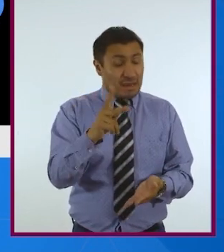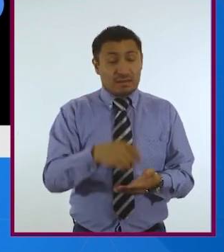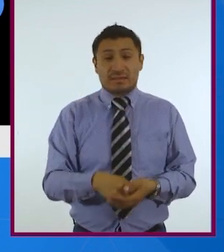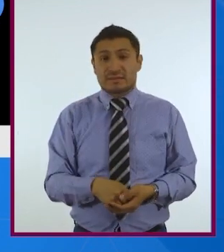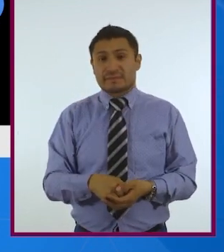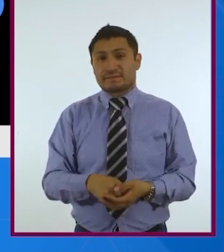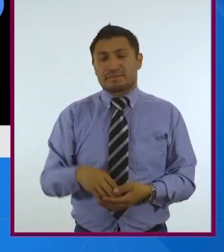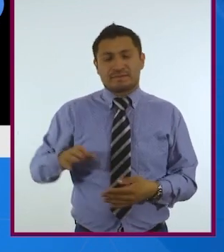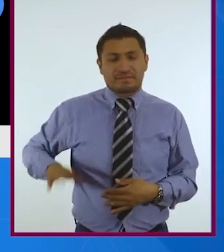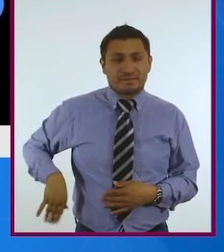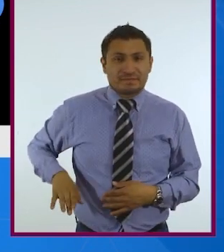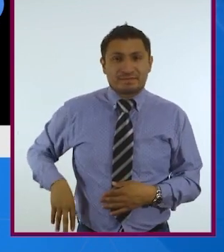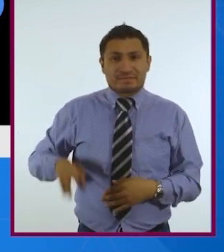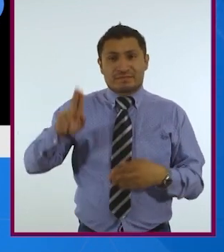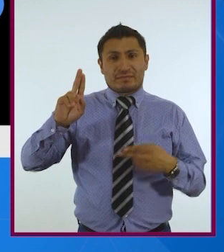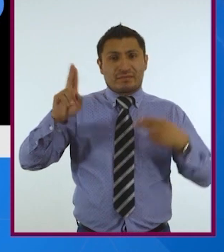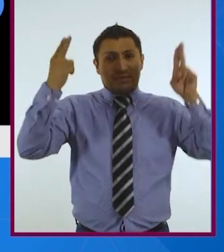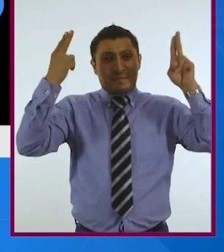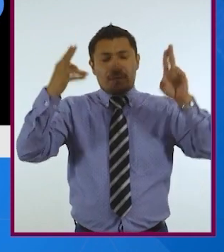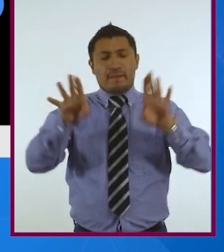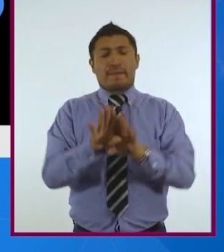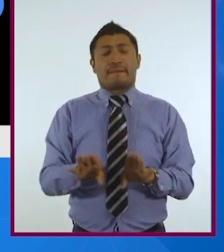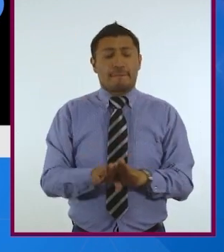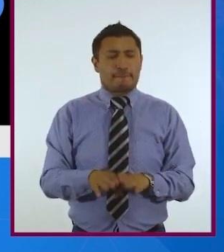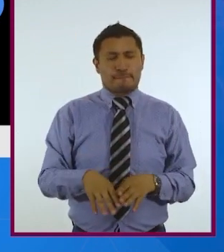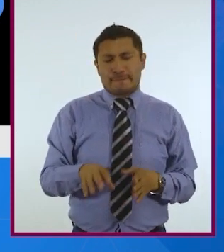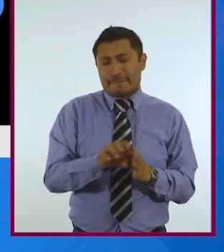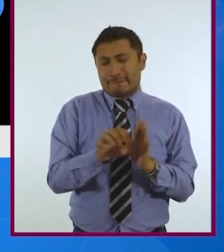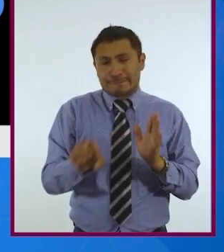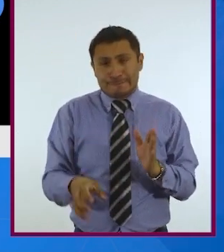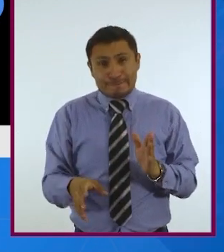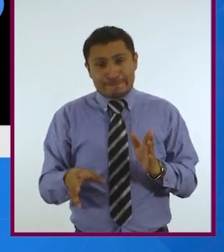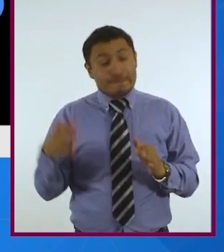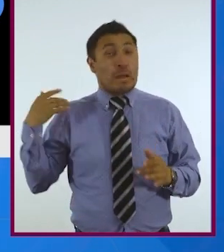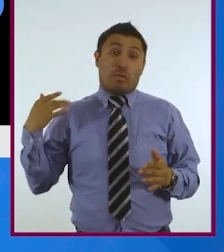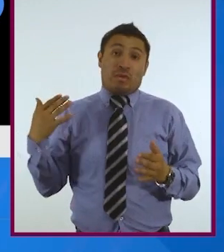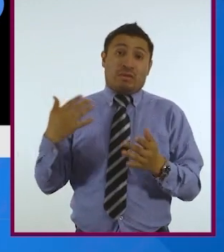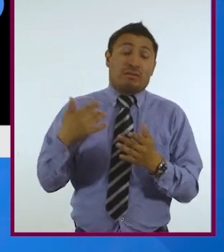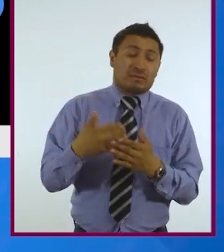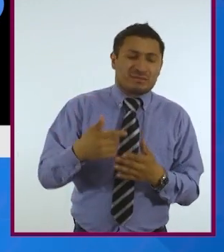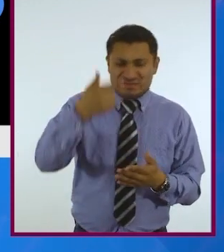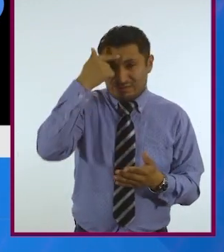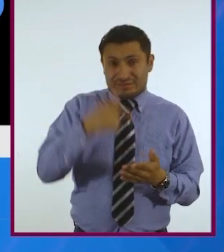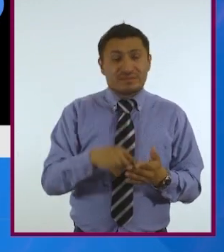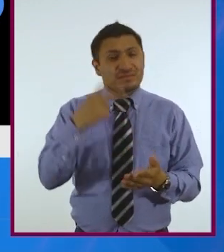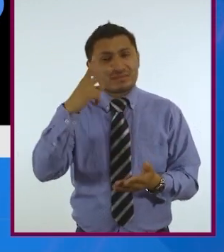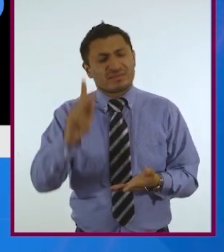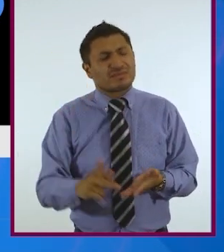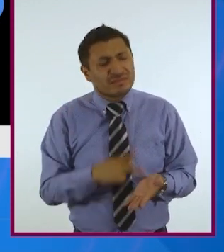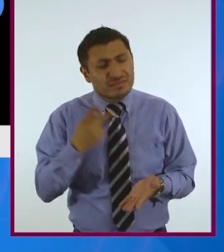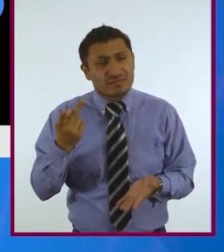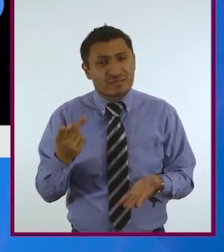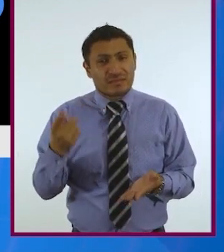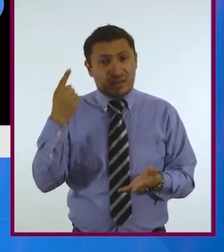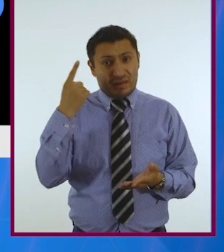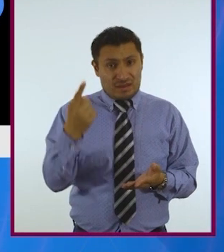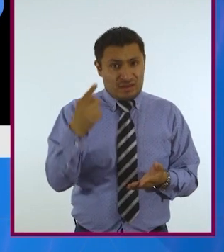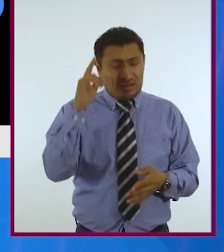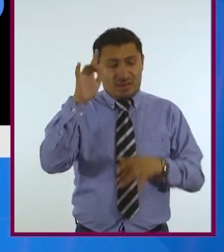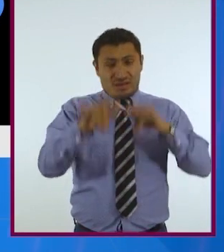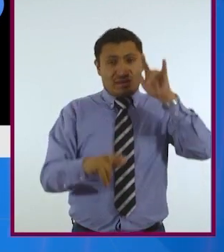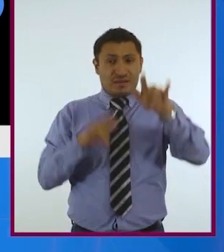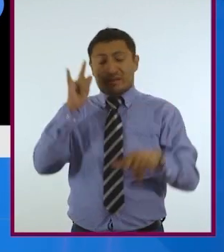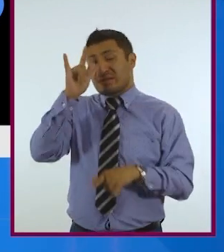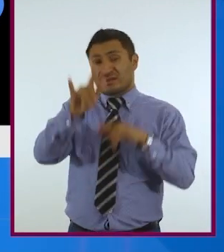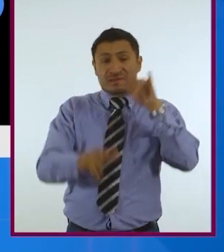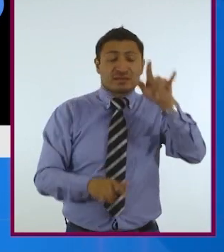Pero recientemente la UNAM tuvo, por ejemplo, bueno, ha tenido ya me parece en dos ocasiones, una feria